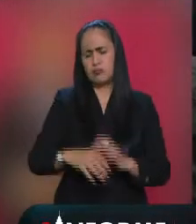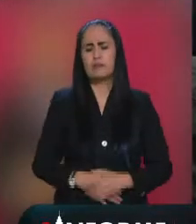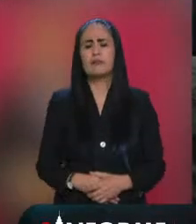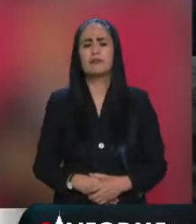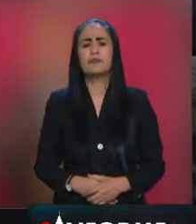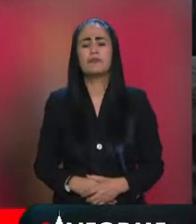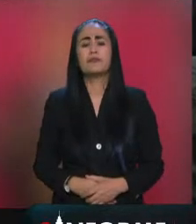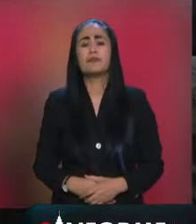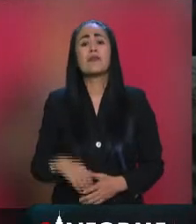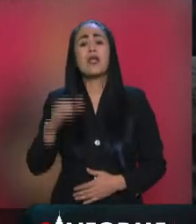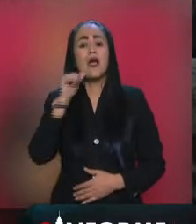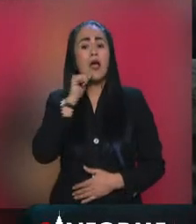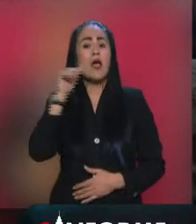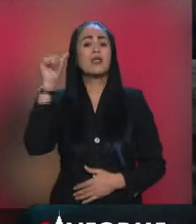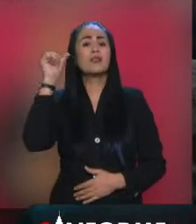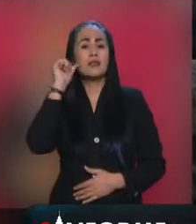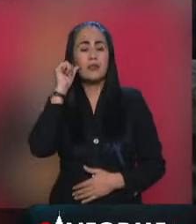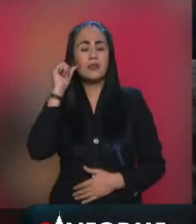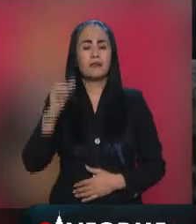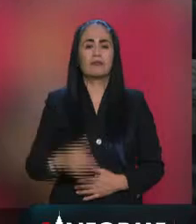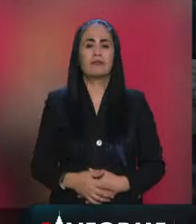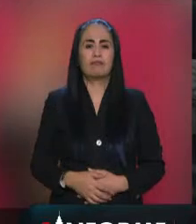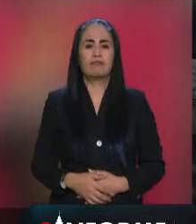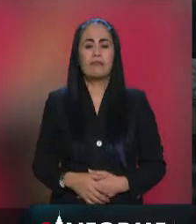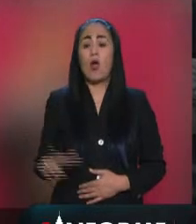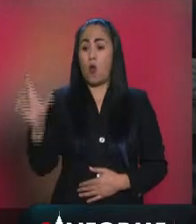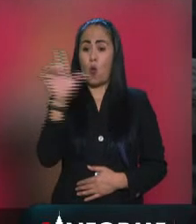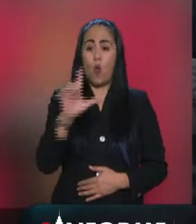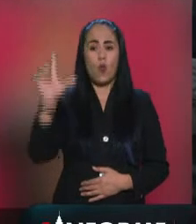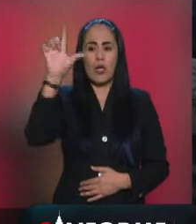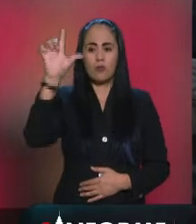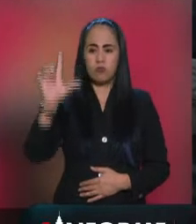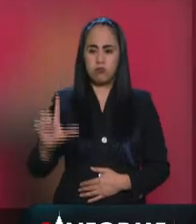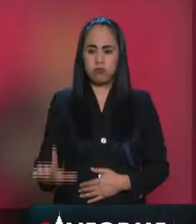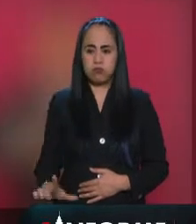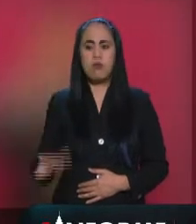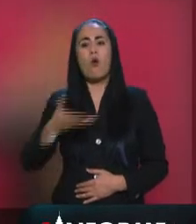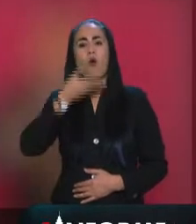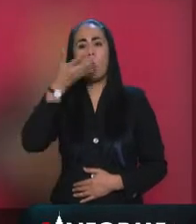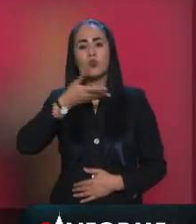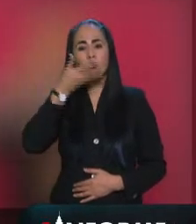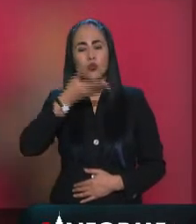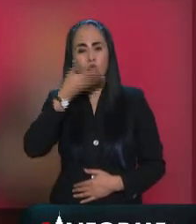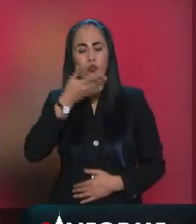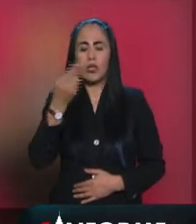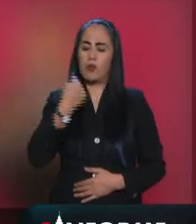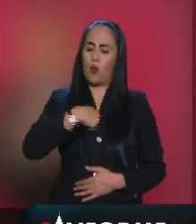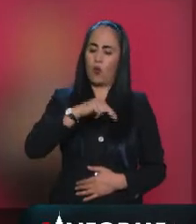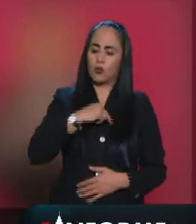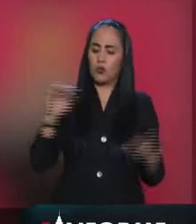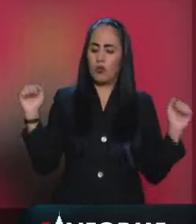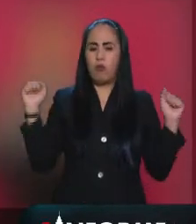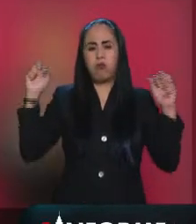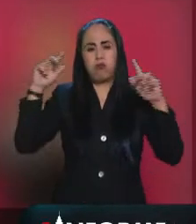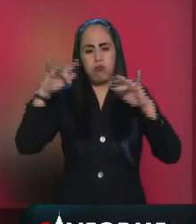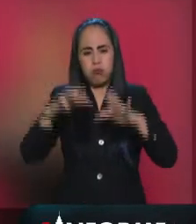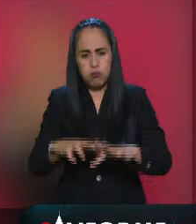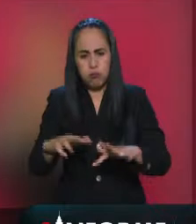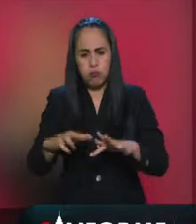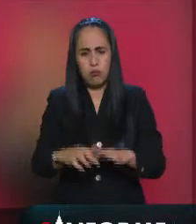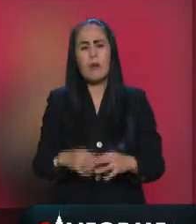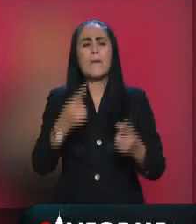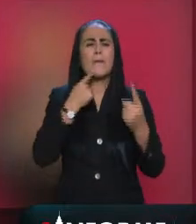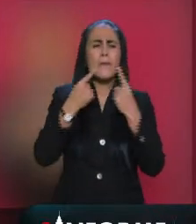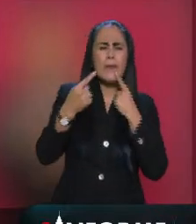Ayer, como todos los lunes, nos reunimos y se habló sobre este